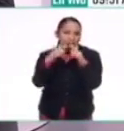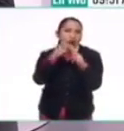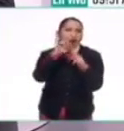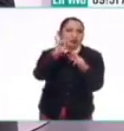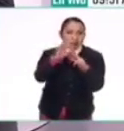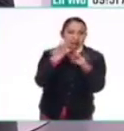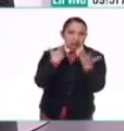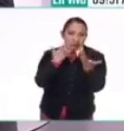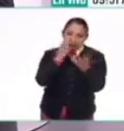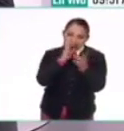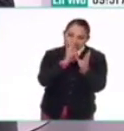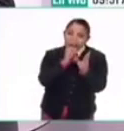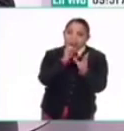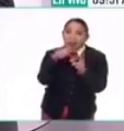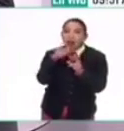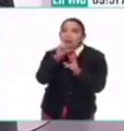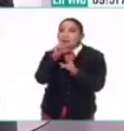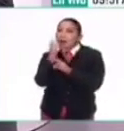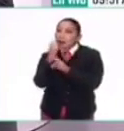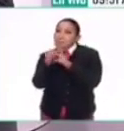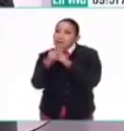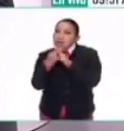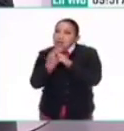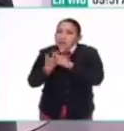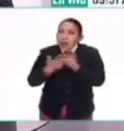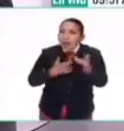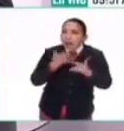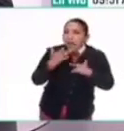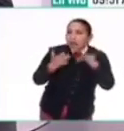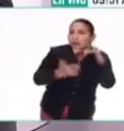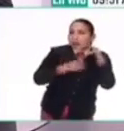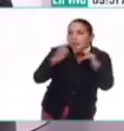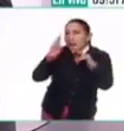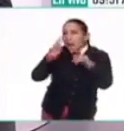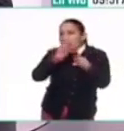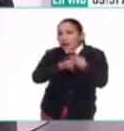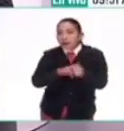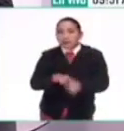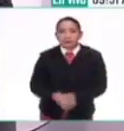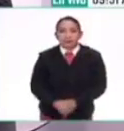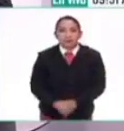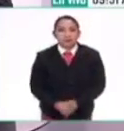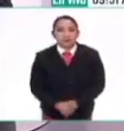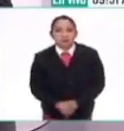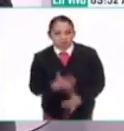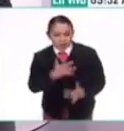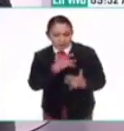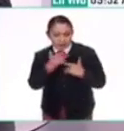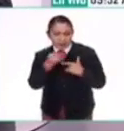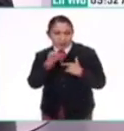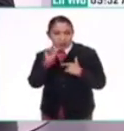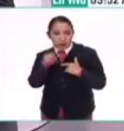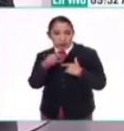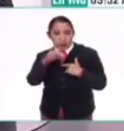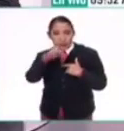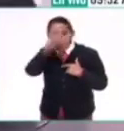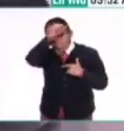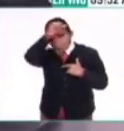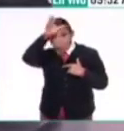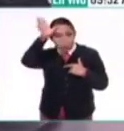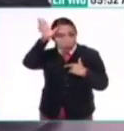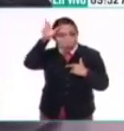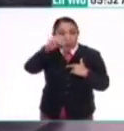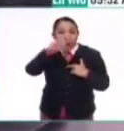y ritual, pero también se empieza a hacer una interpretación de los pueblos de la naturaleza. Interpretación que el mismo Moctezuma, qué